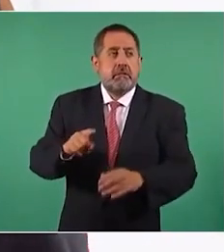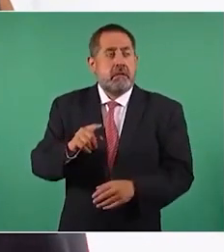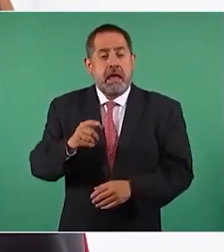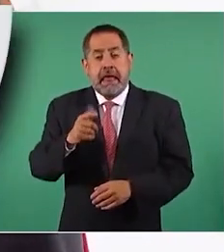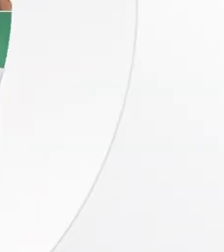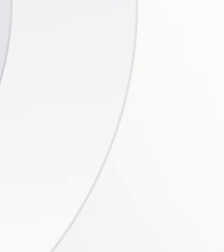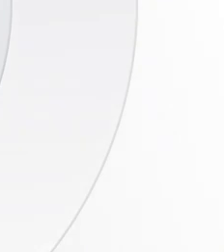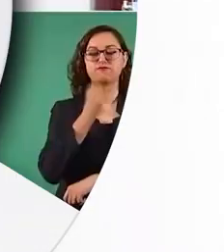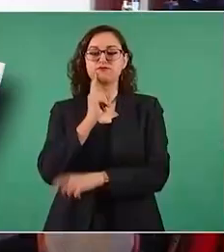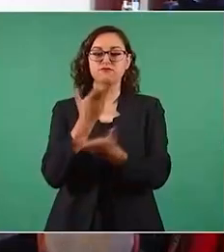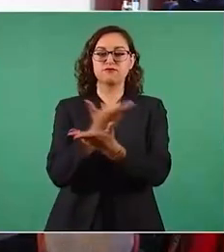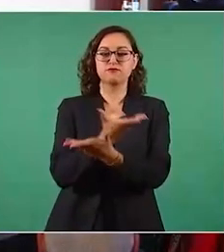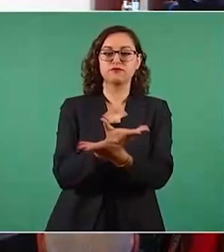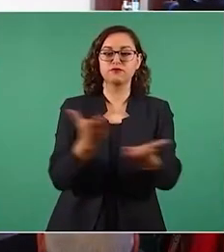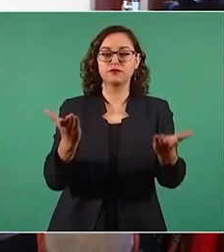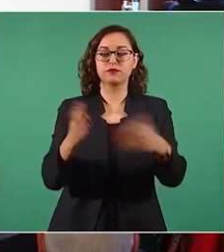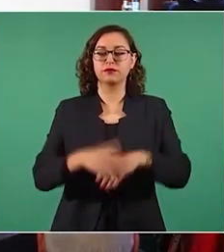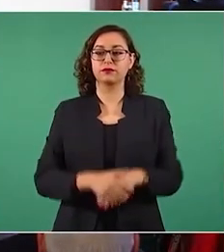envíos.